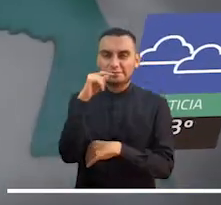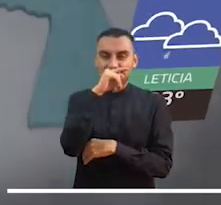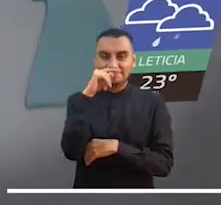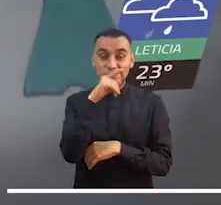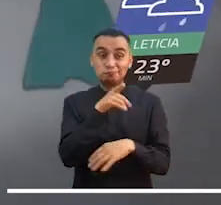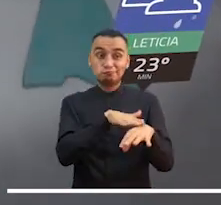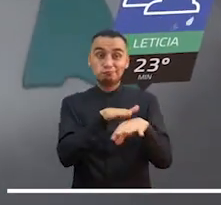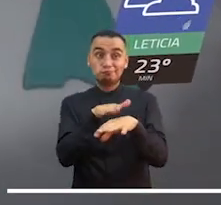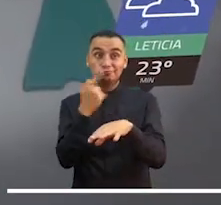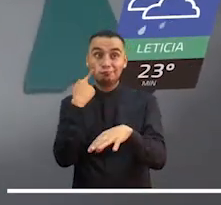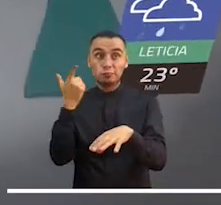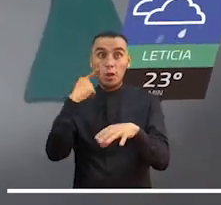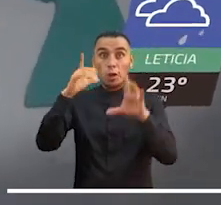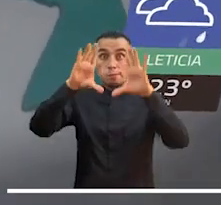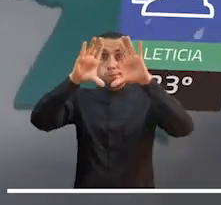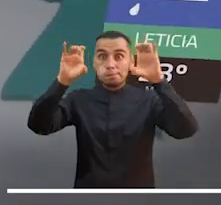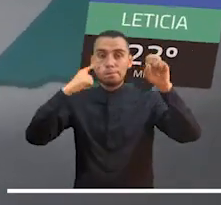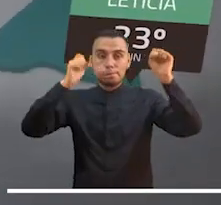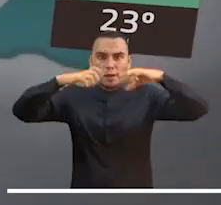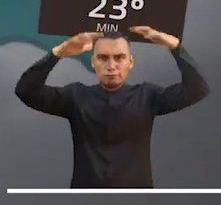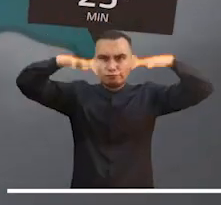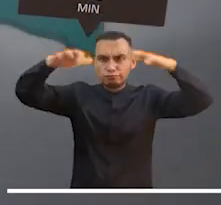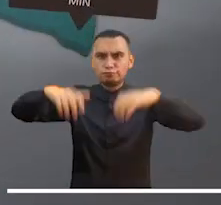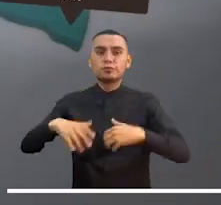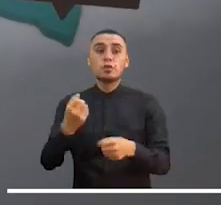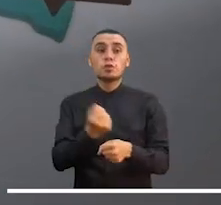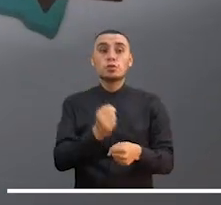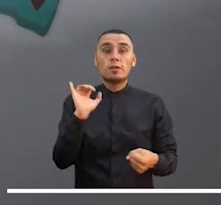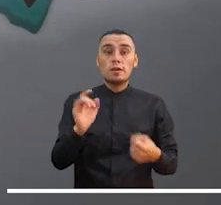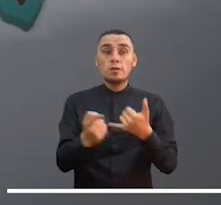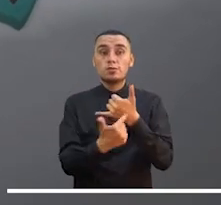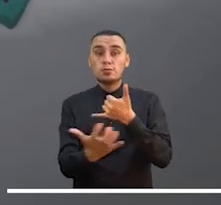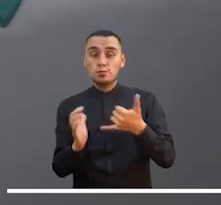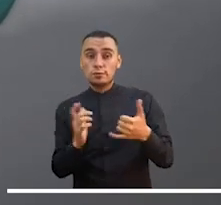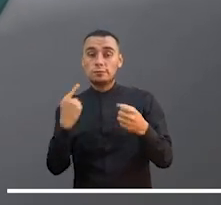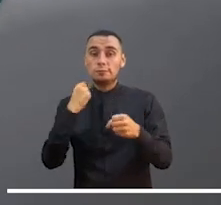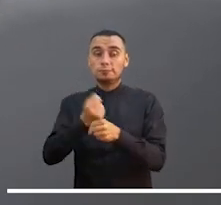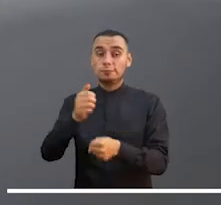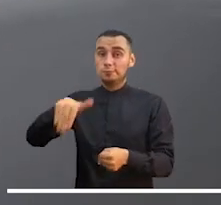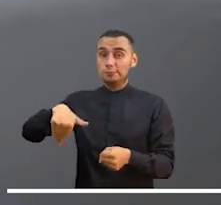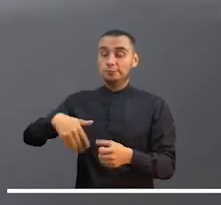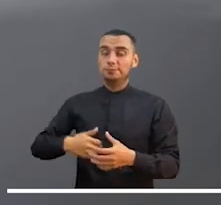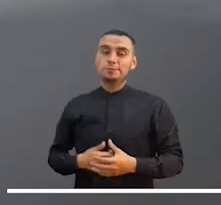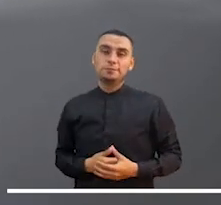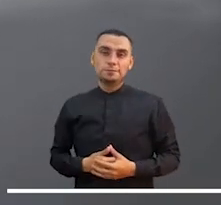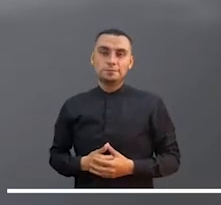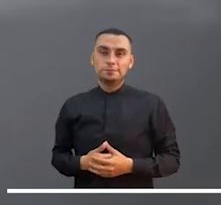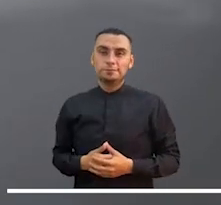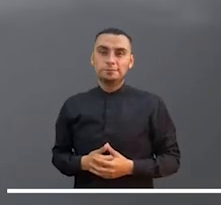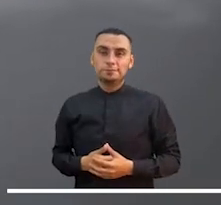Seguimos con la Amazonía, donde habrá cielo encapotado y lloviznas en Guaviare, Guainía y Baupés.